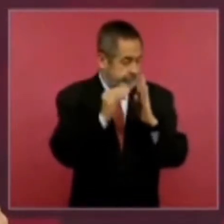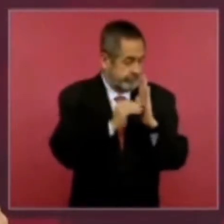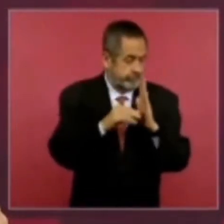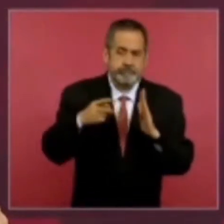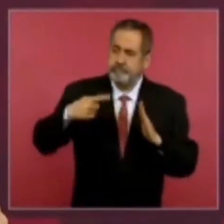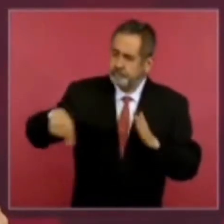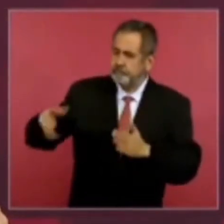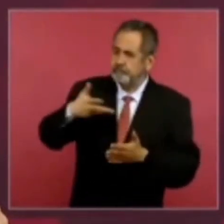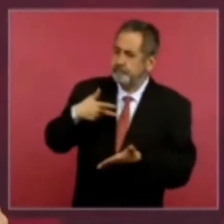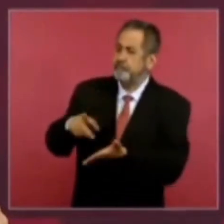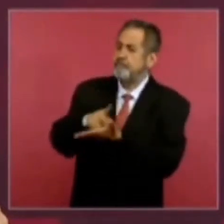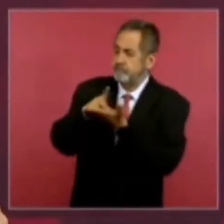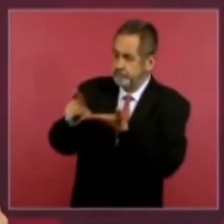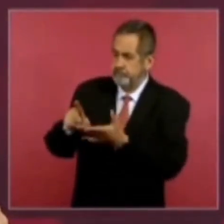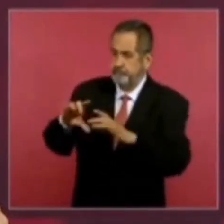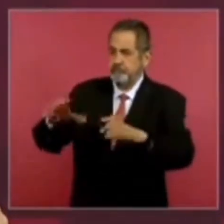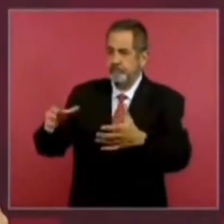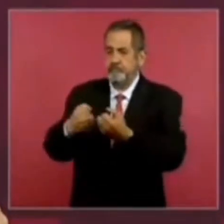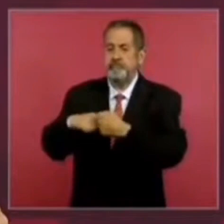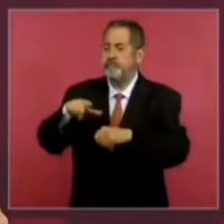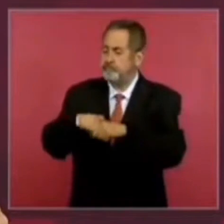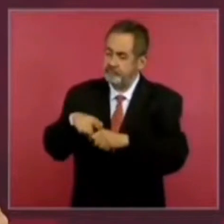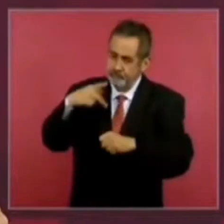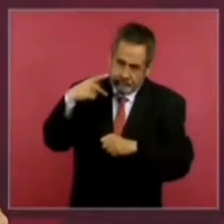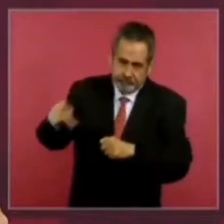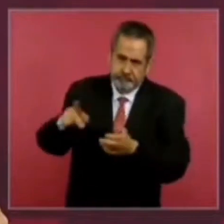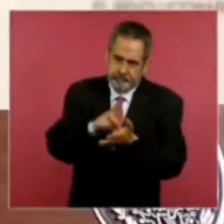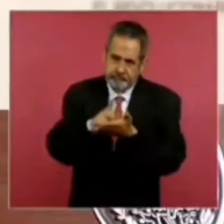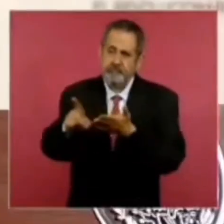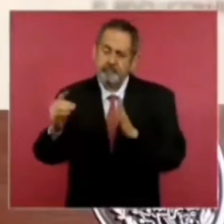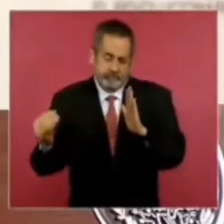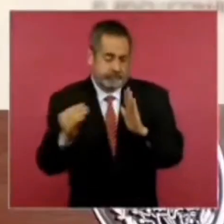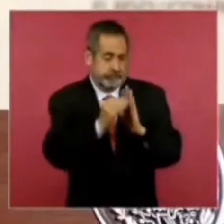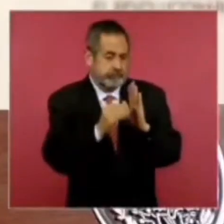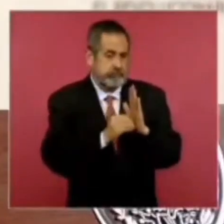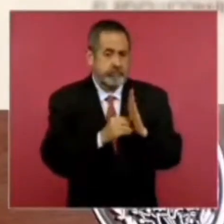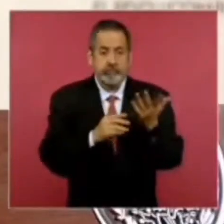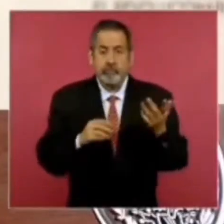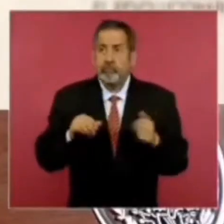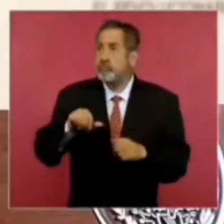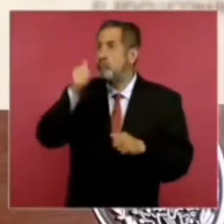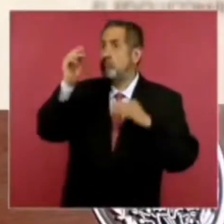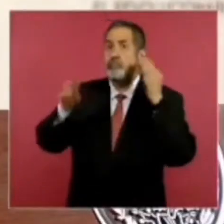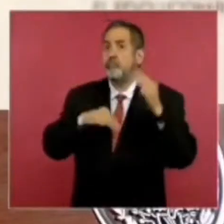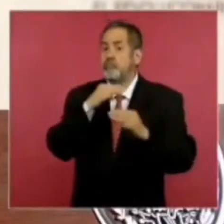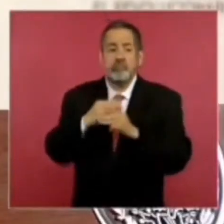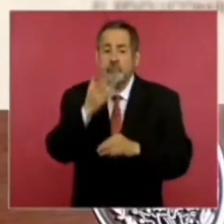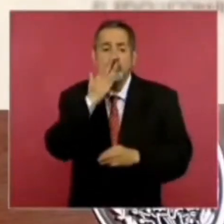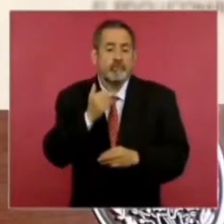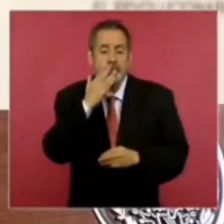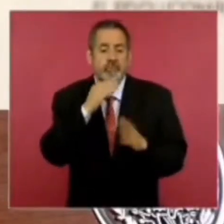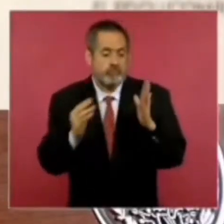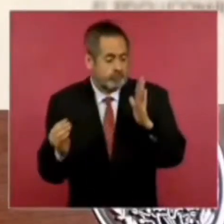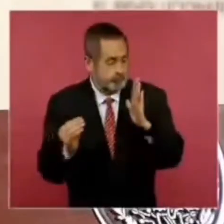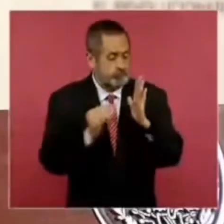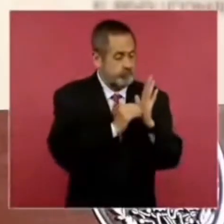Como no sucedía en ninguna parte del mundo.